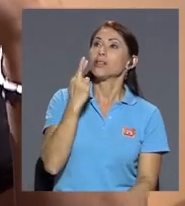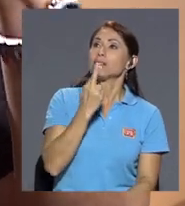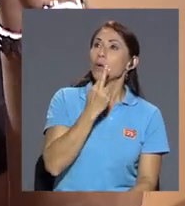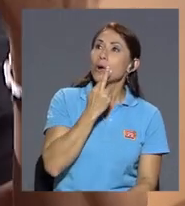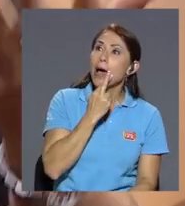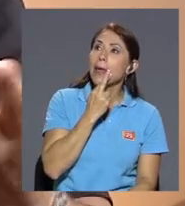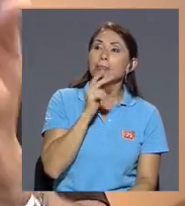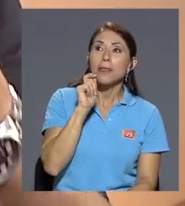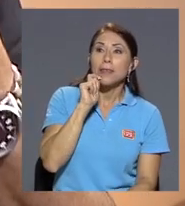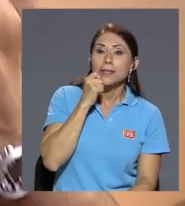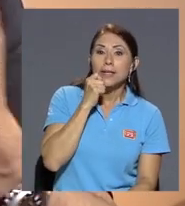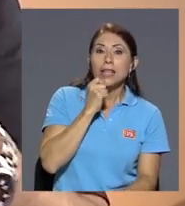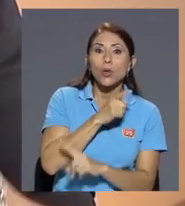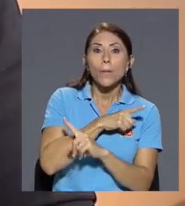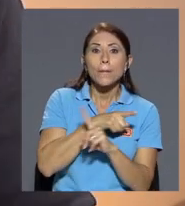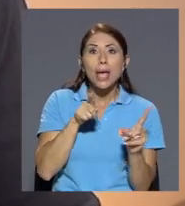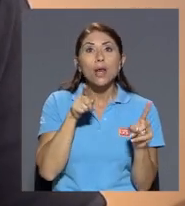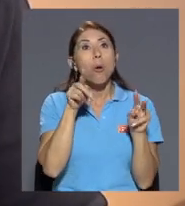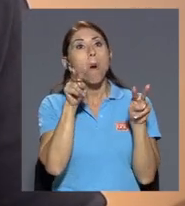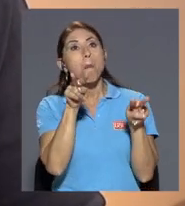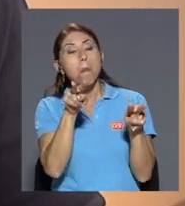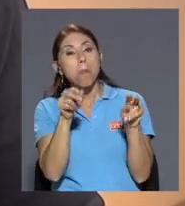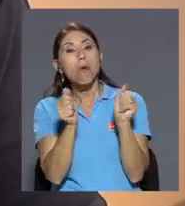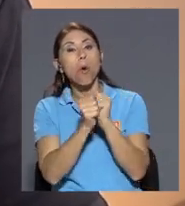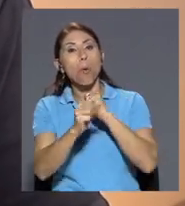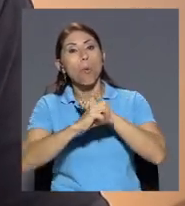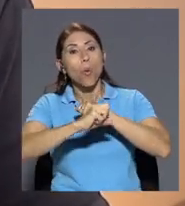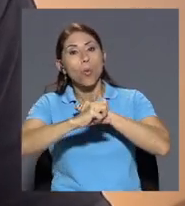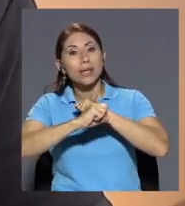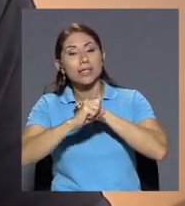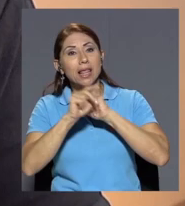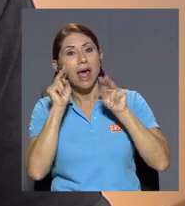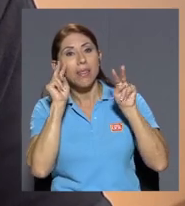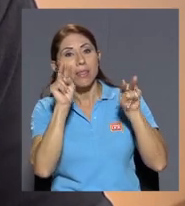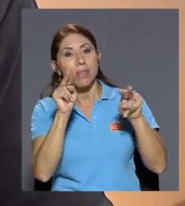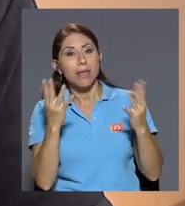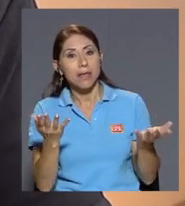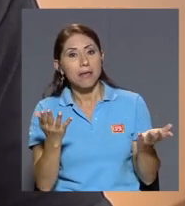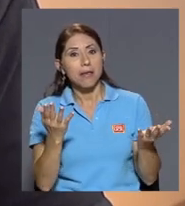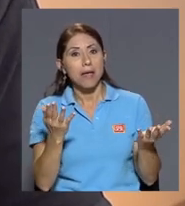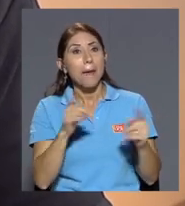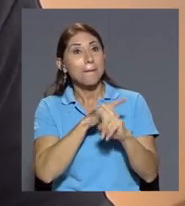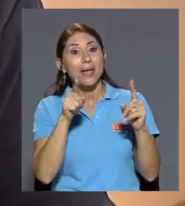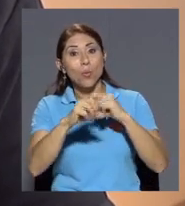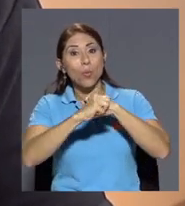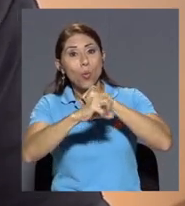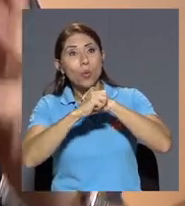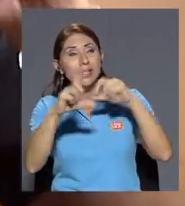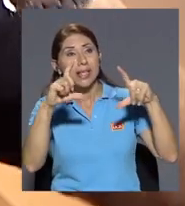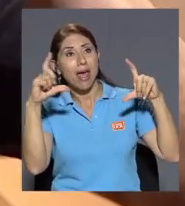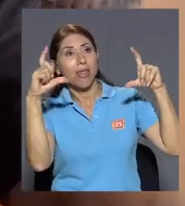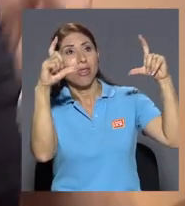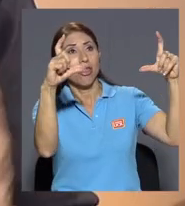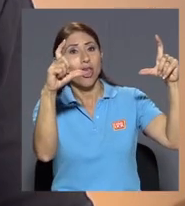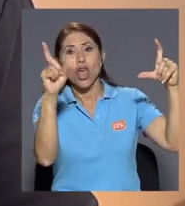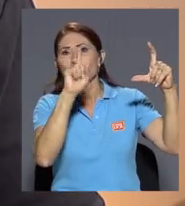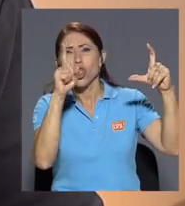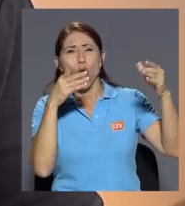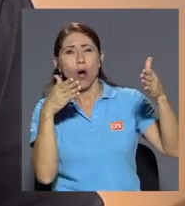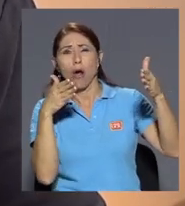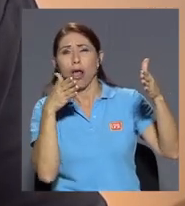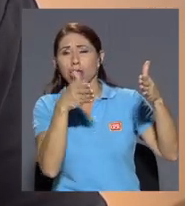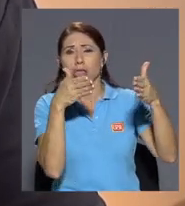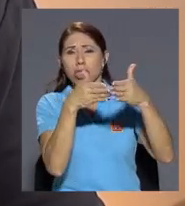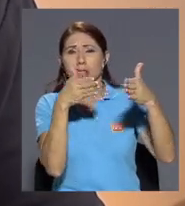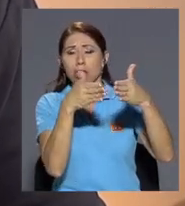discreto pero que tiene la publicidad visible y no daña el conjunto como tal